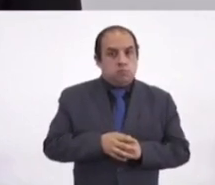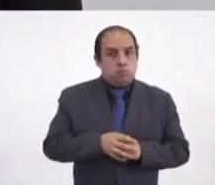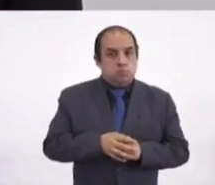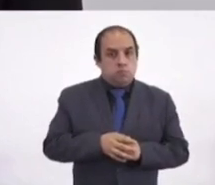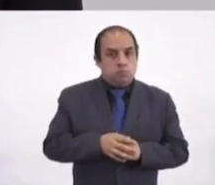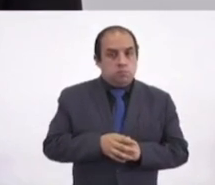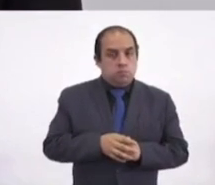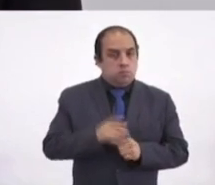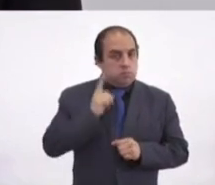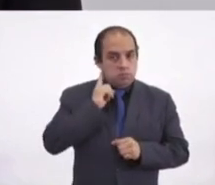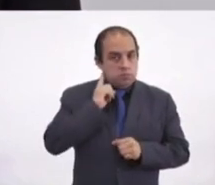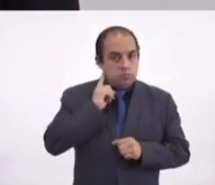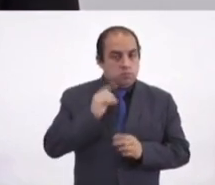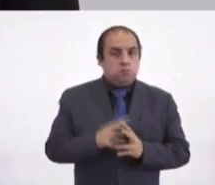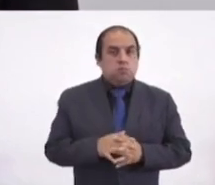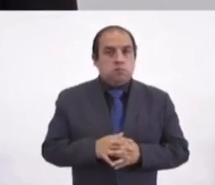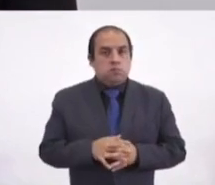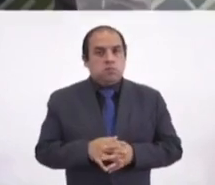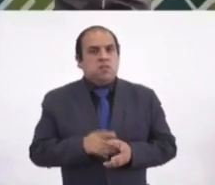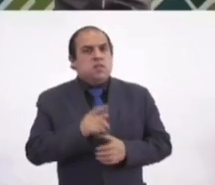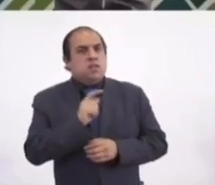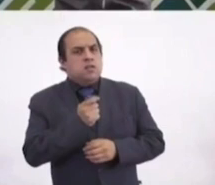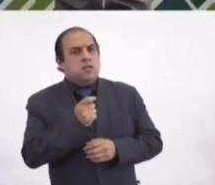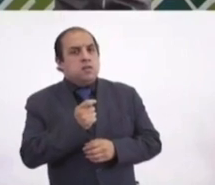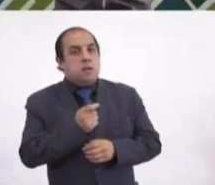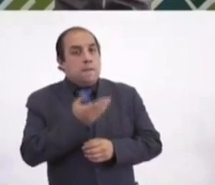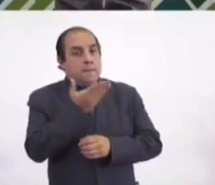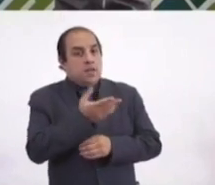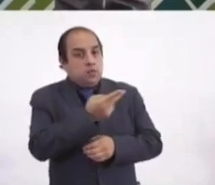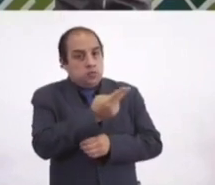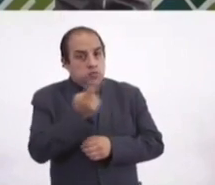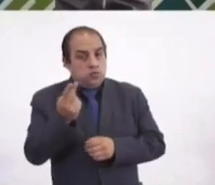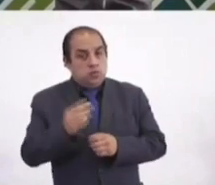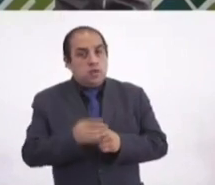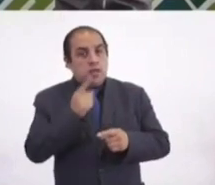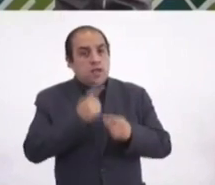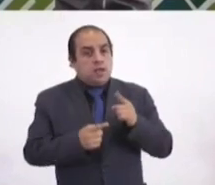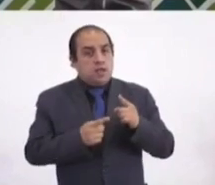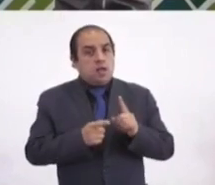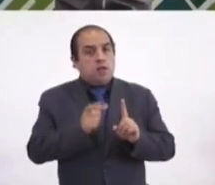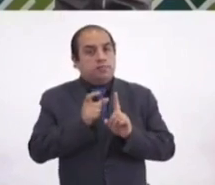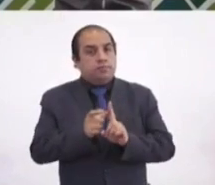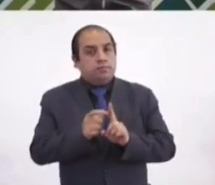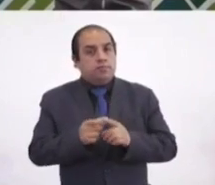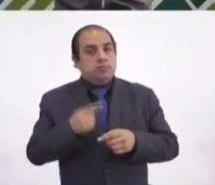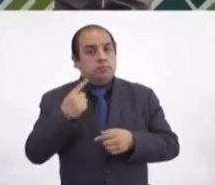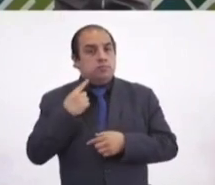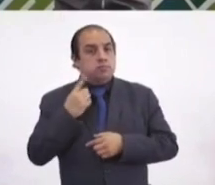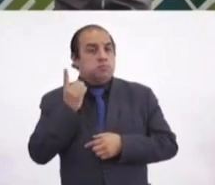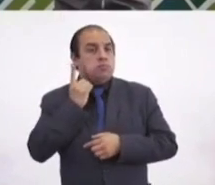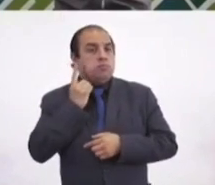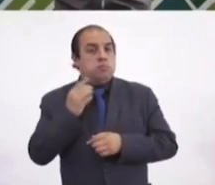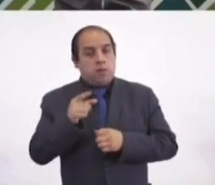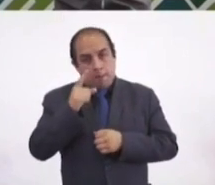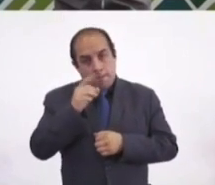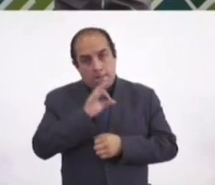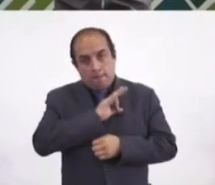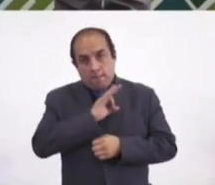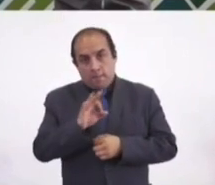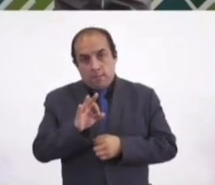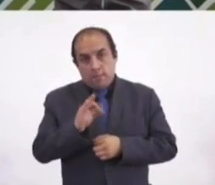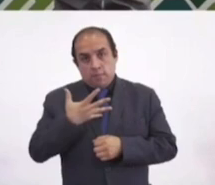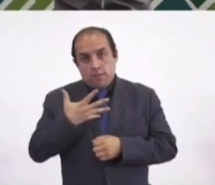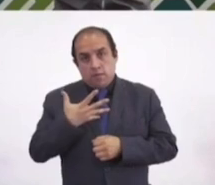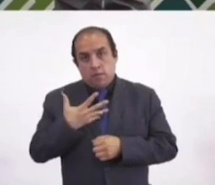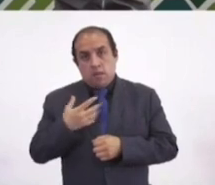de Diputados. Es decir, que pedirían ustedes el desafuero del diputado para poder que se gire una